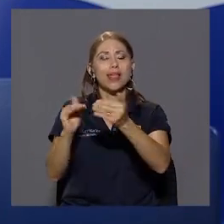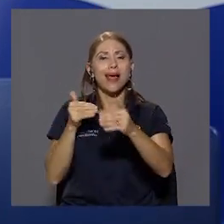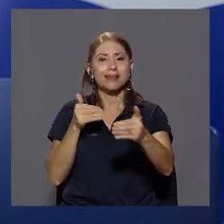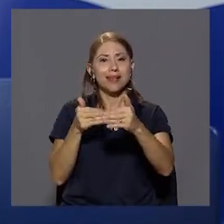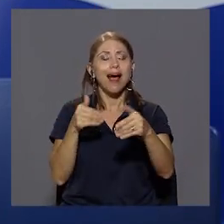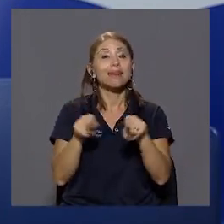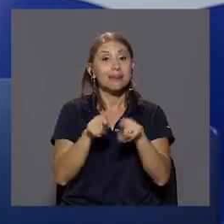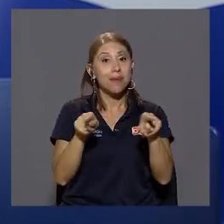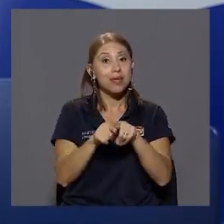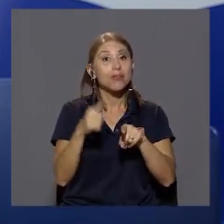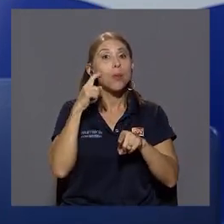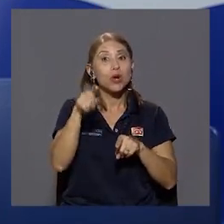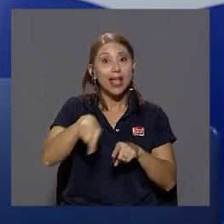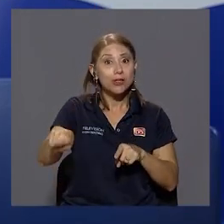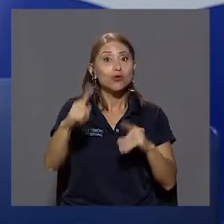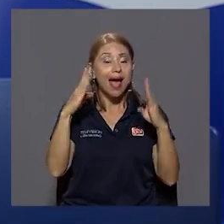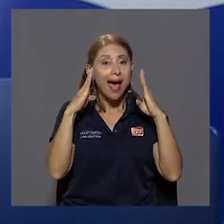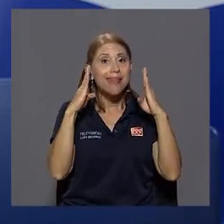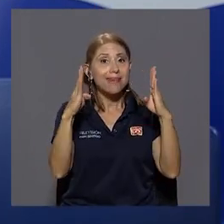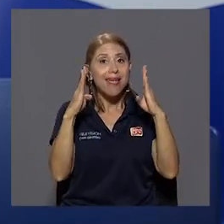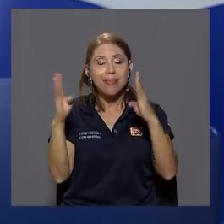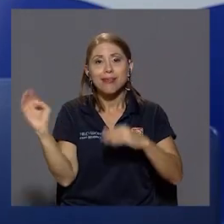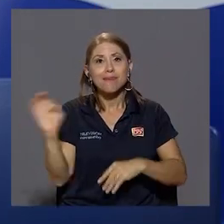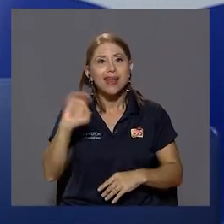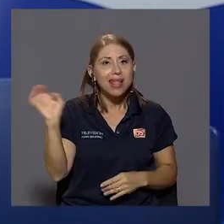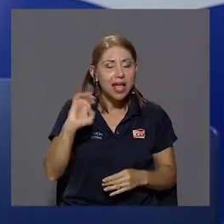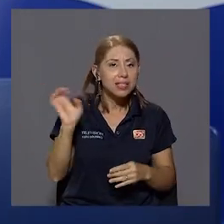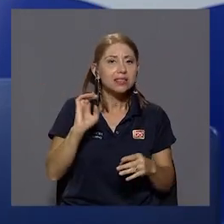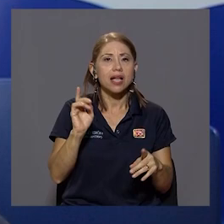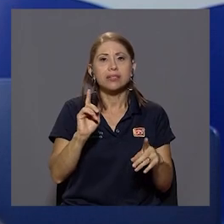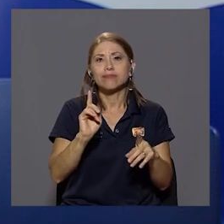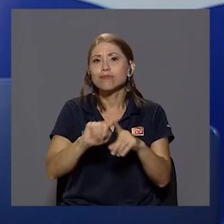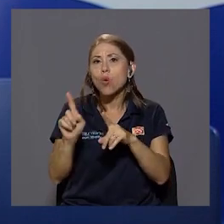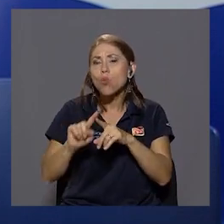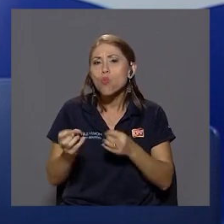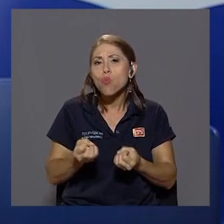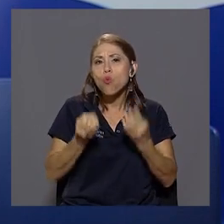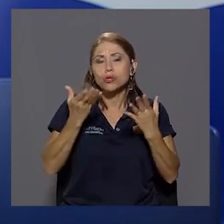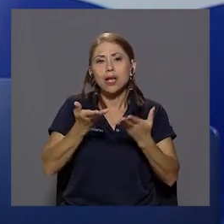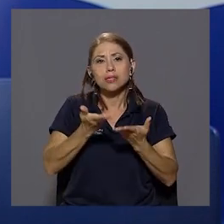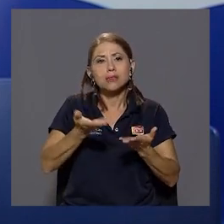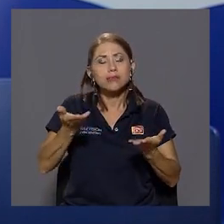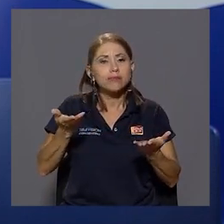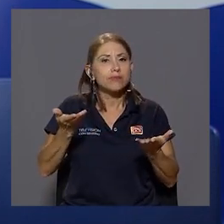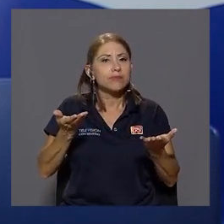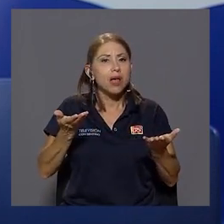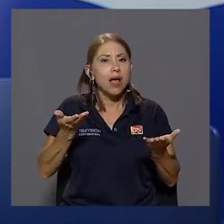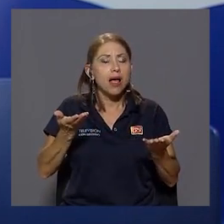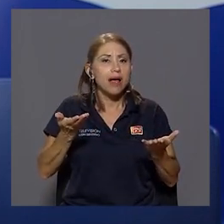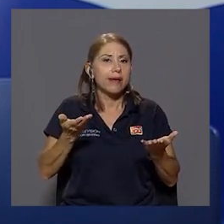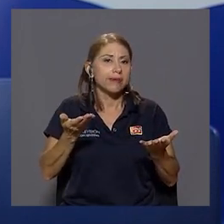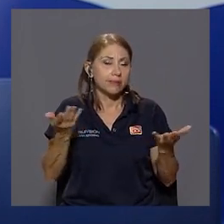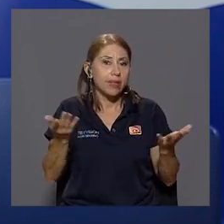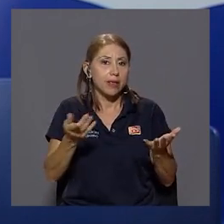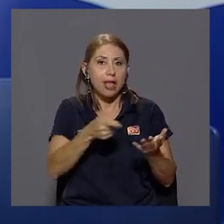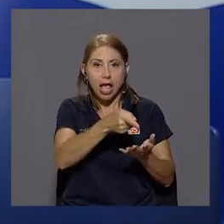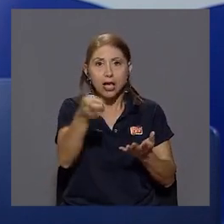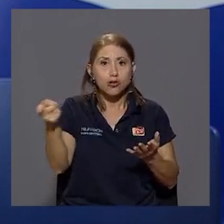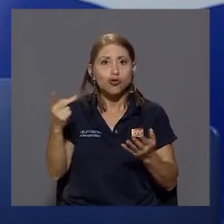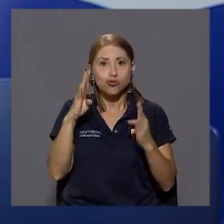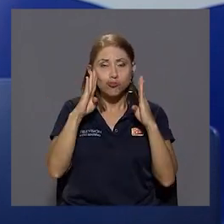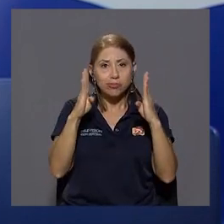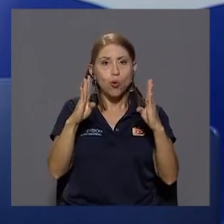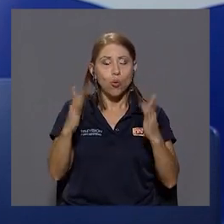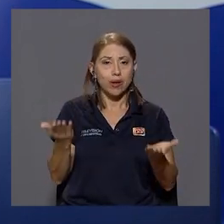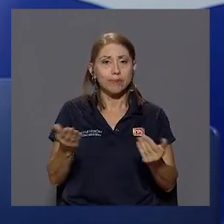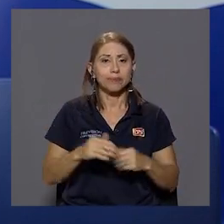comunidades cercanas también porque han dado atención en emergencias y en muchas otras facetas que